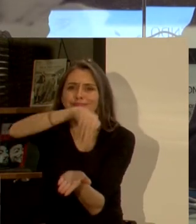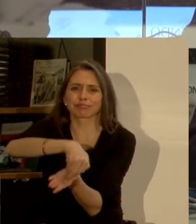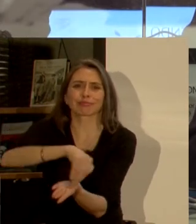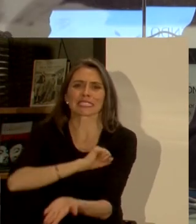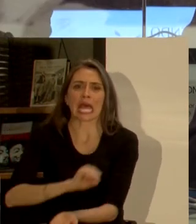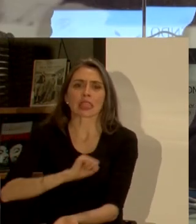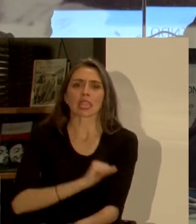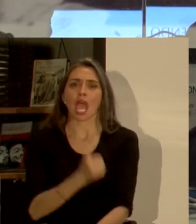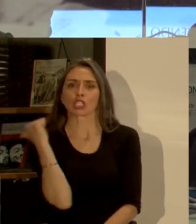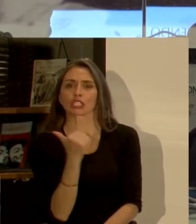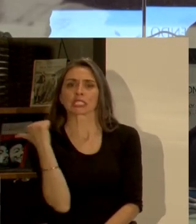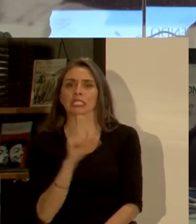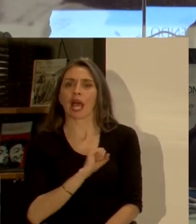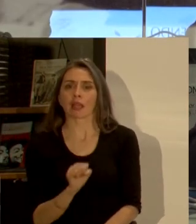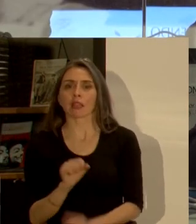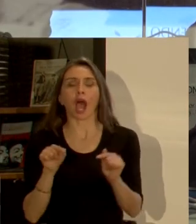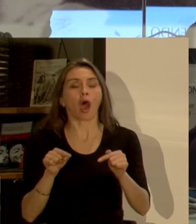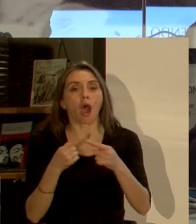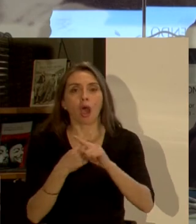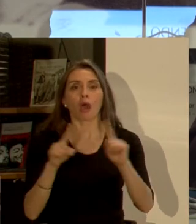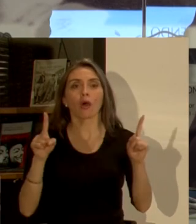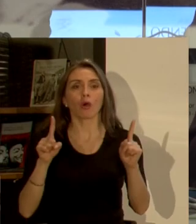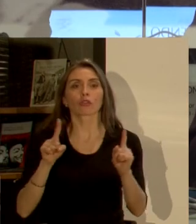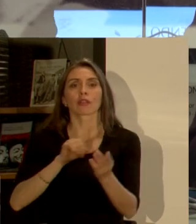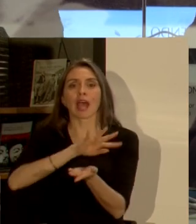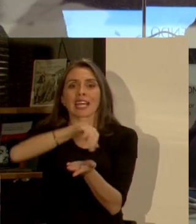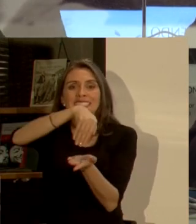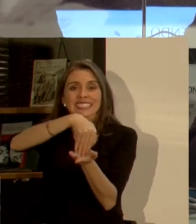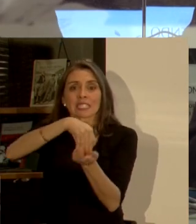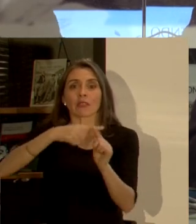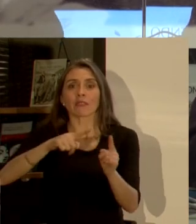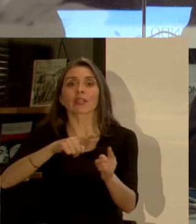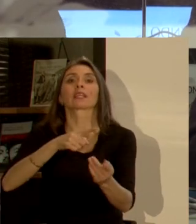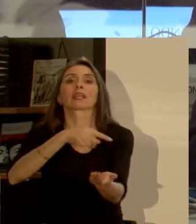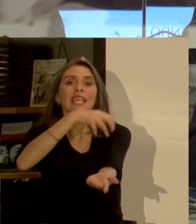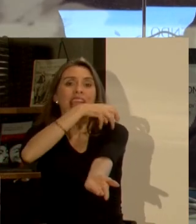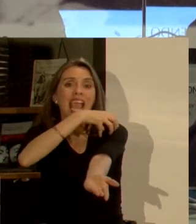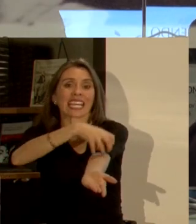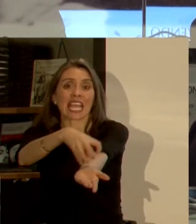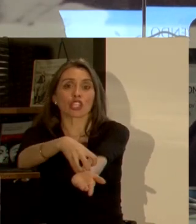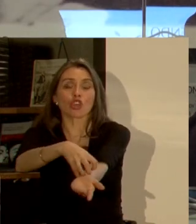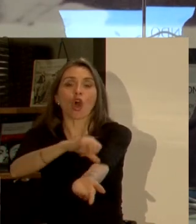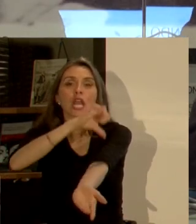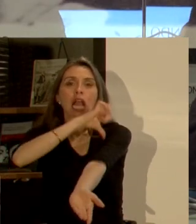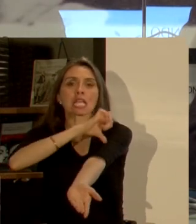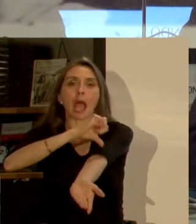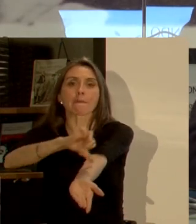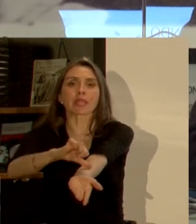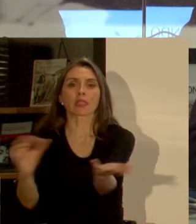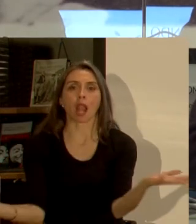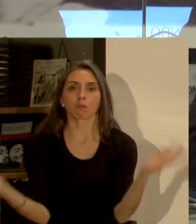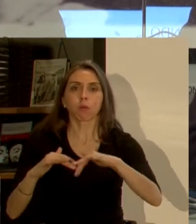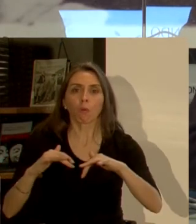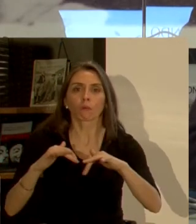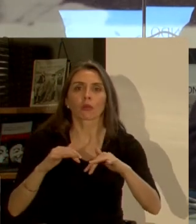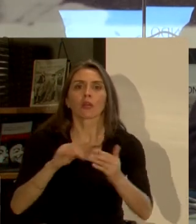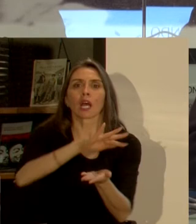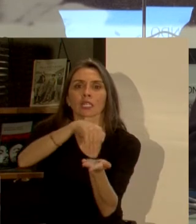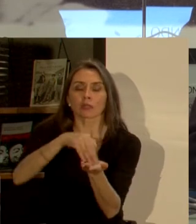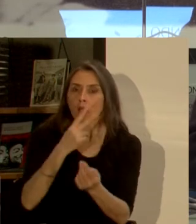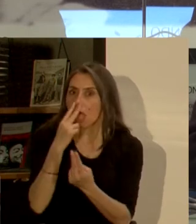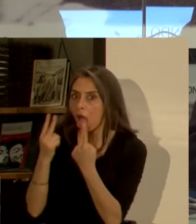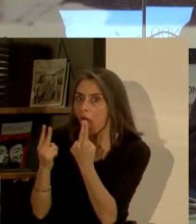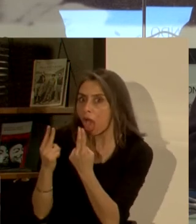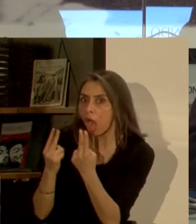y cómo ahora estamos viviendo otro trípode de centralización que es la centralización de regiones que es un concepto que por lo menos para mí es nuevo y muy